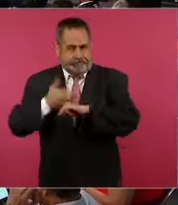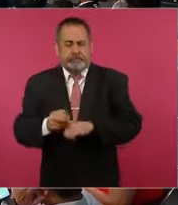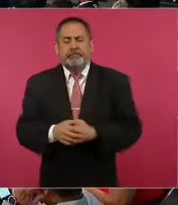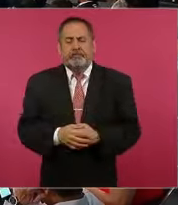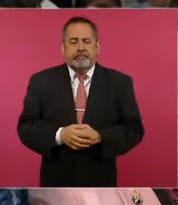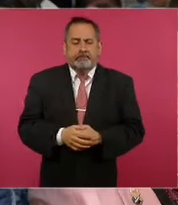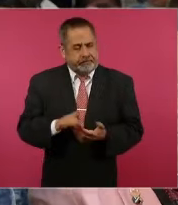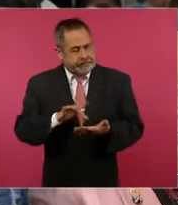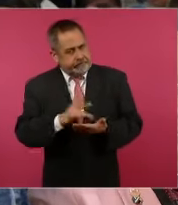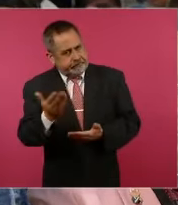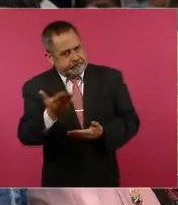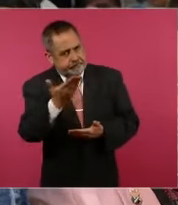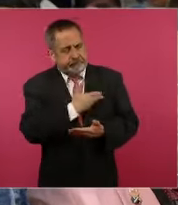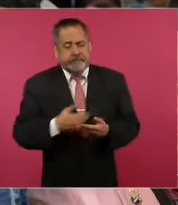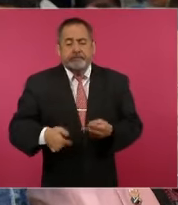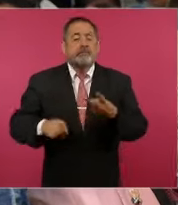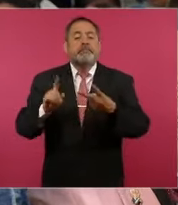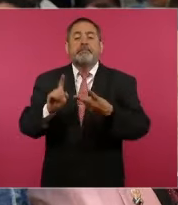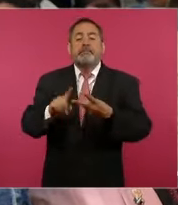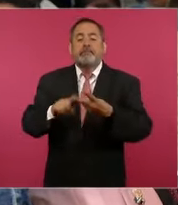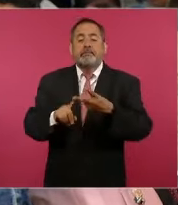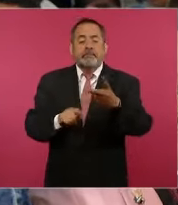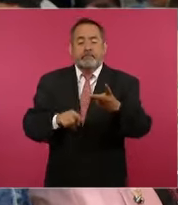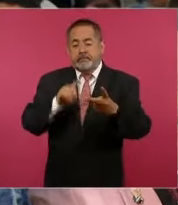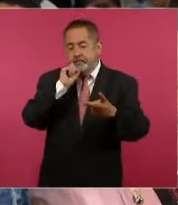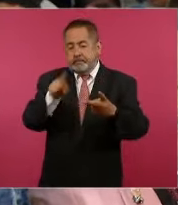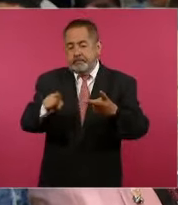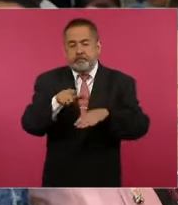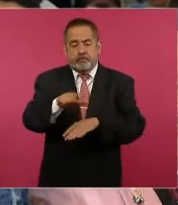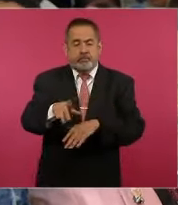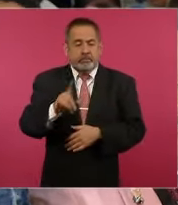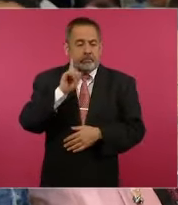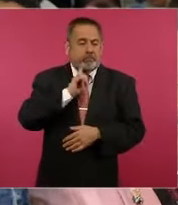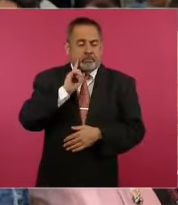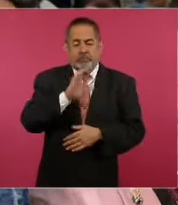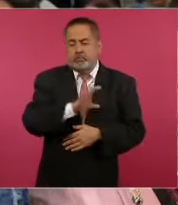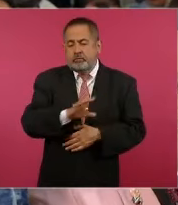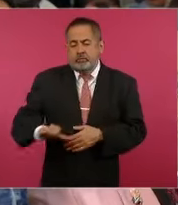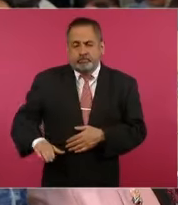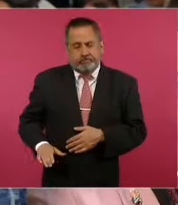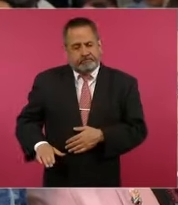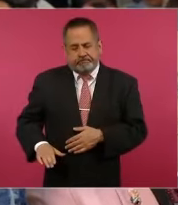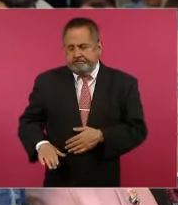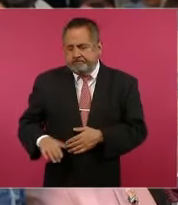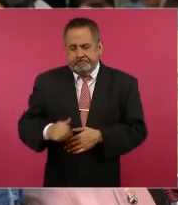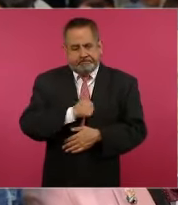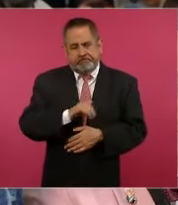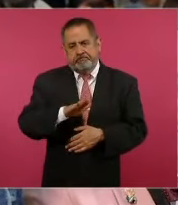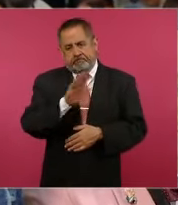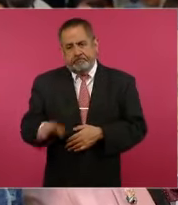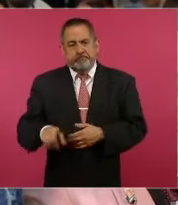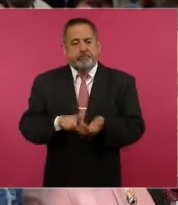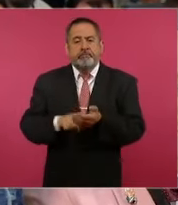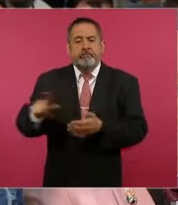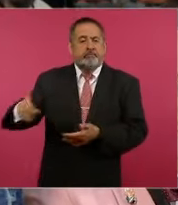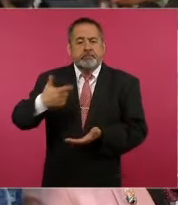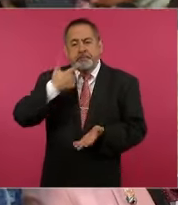También, bueno, con lo sucedido ahora de la candidata que lamentablemente asesinaron ahí en Celaya,